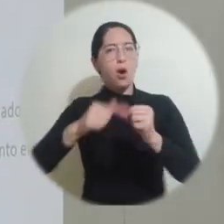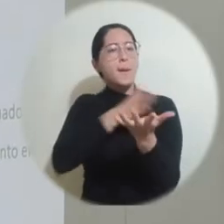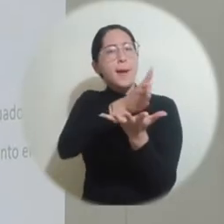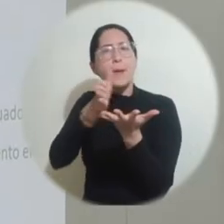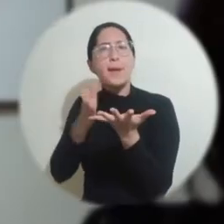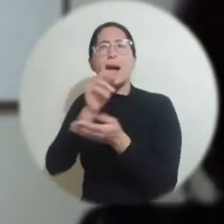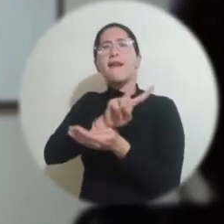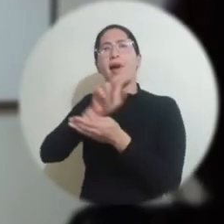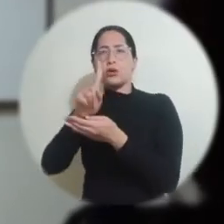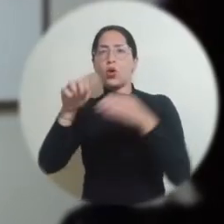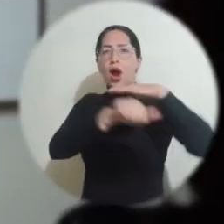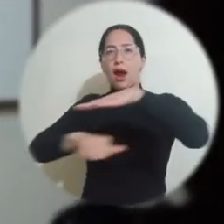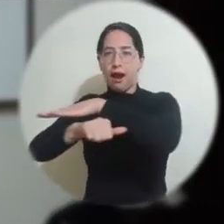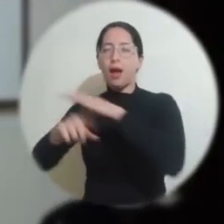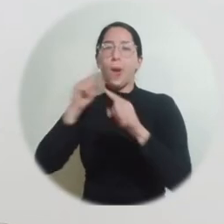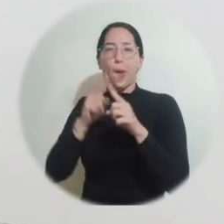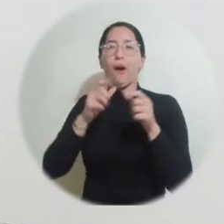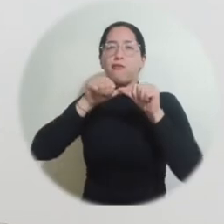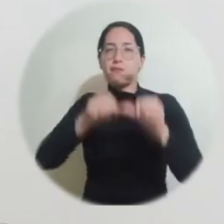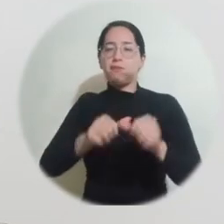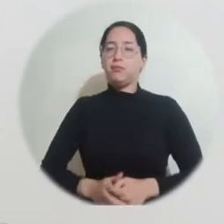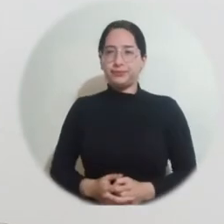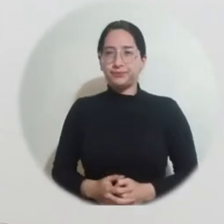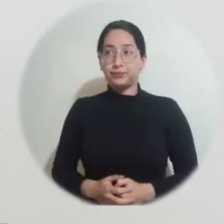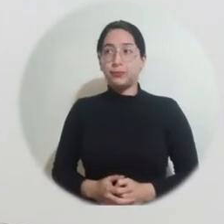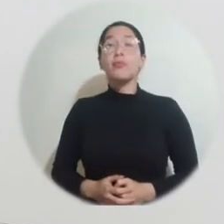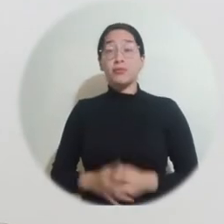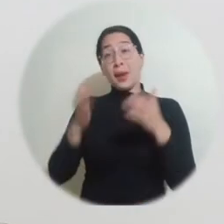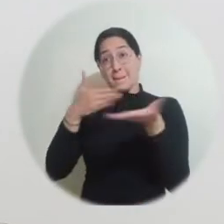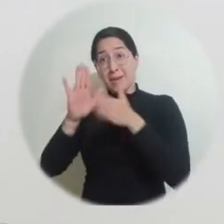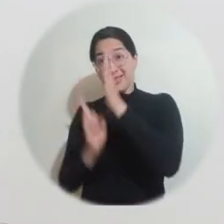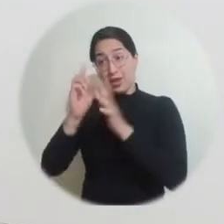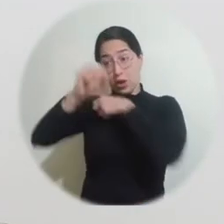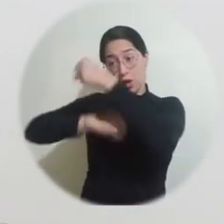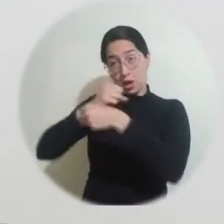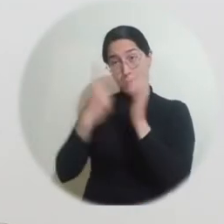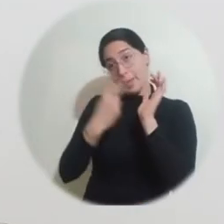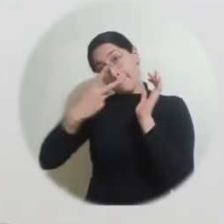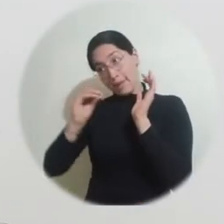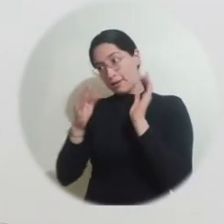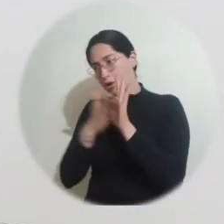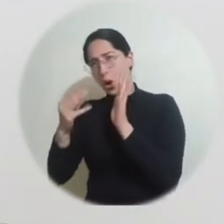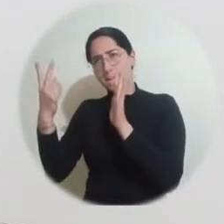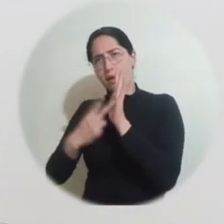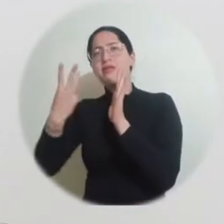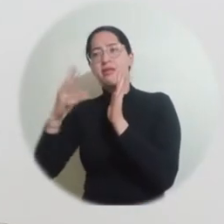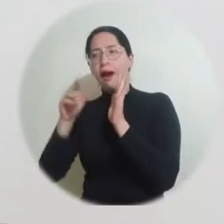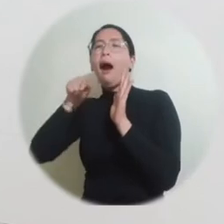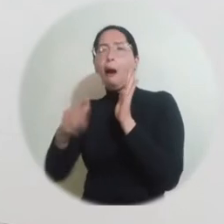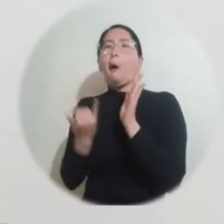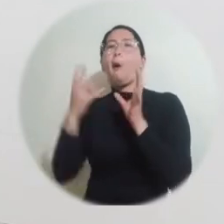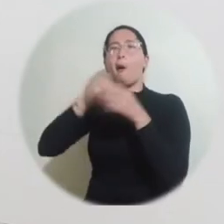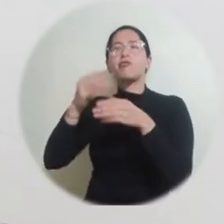en 21 áreas disciplinares. Esto en el marco del cumplimiento del Plan de Desarrollo 2020-2030, una